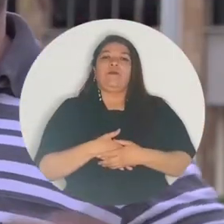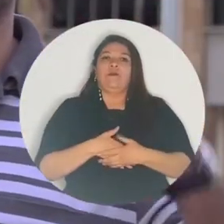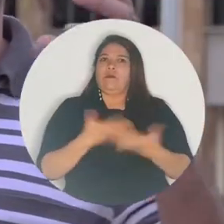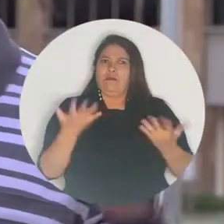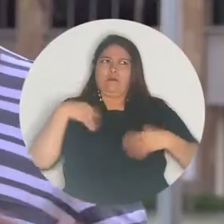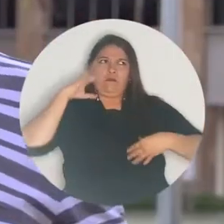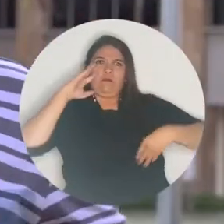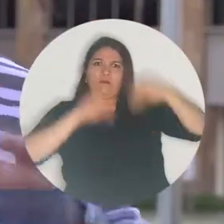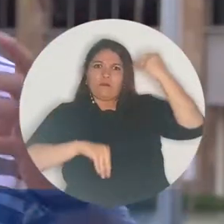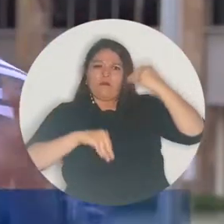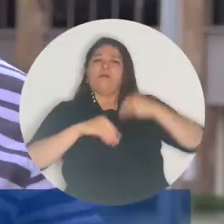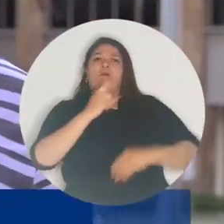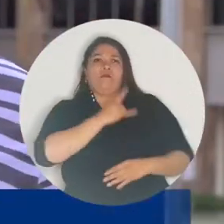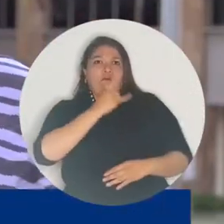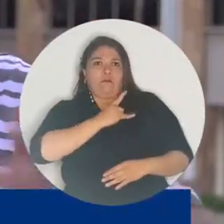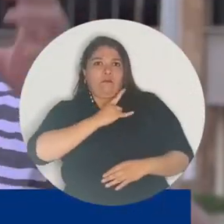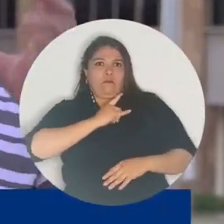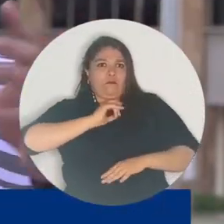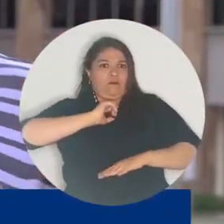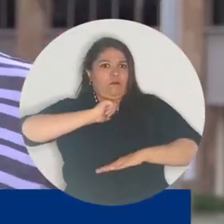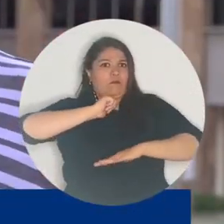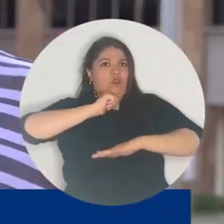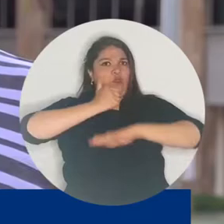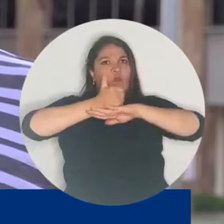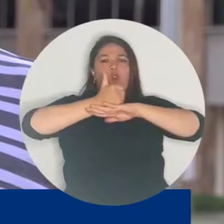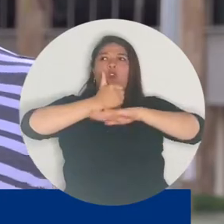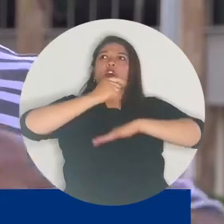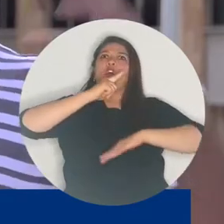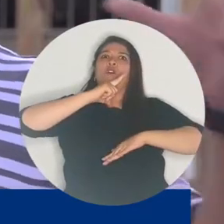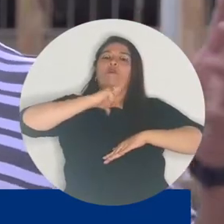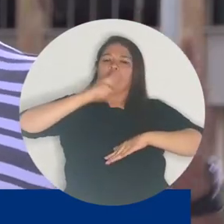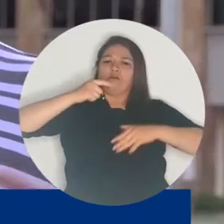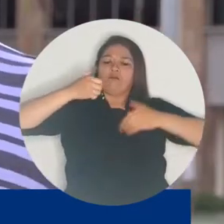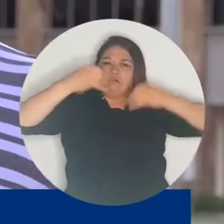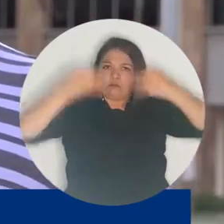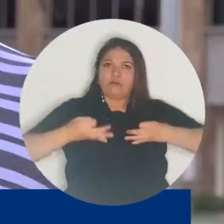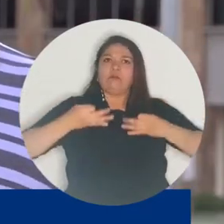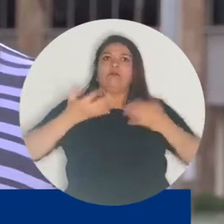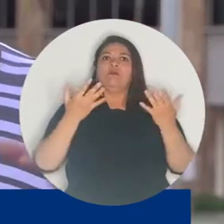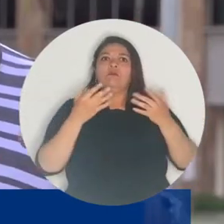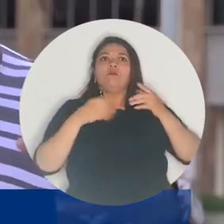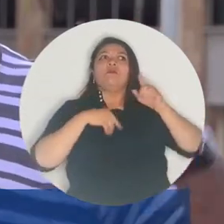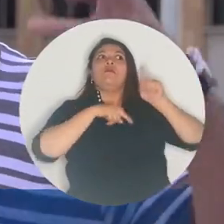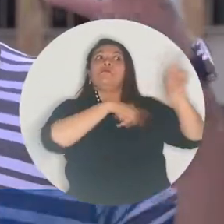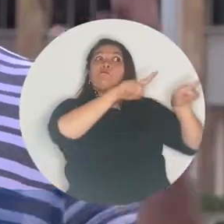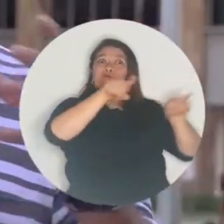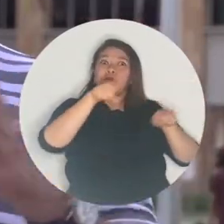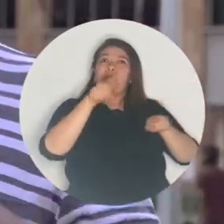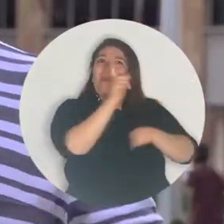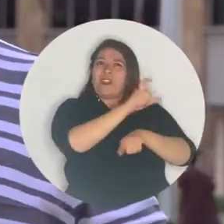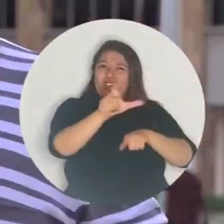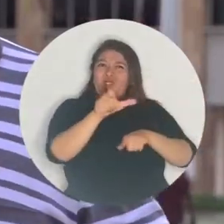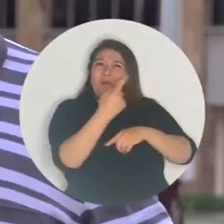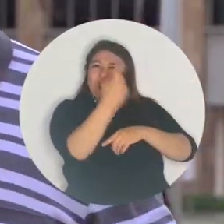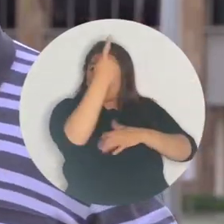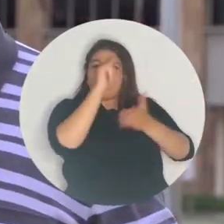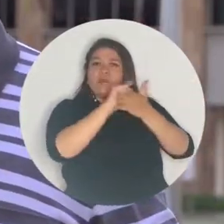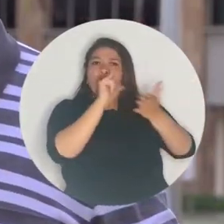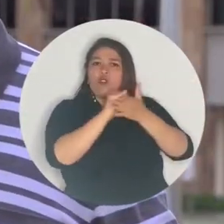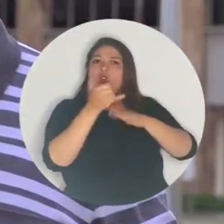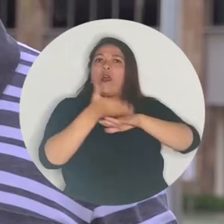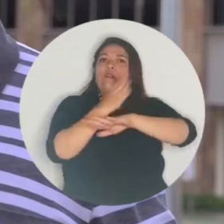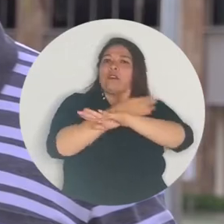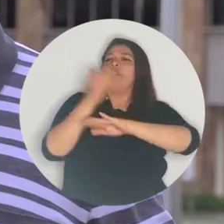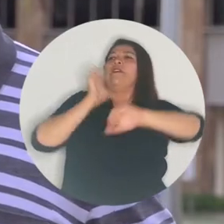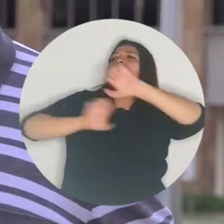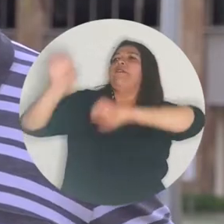sucediendo. La universidad tiene su autonomía y debe respetarse. Muchas de esas personas en algún tiempo defendieron a capa y espada la